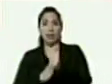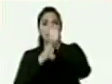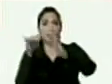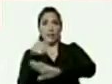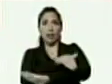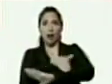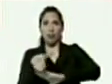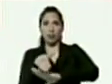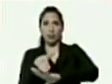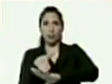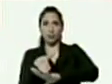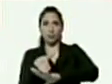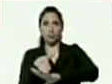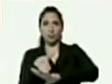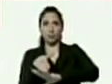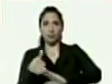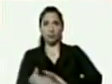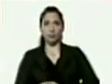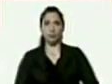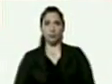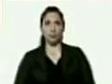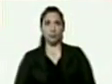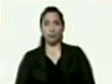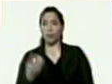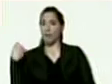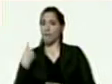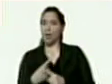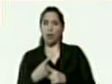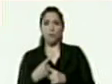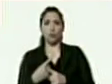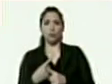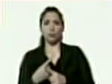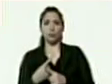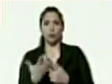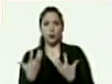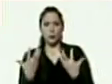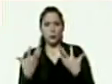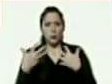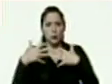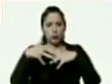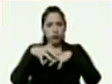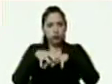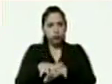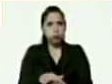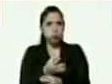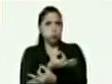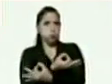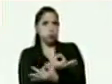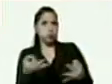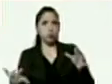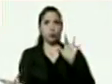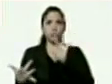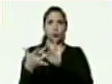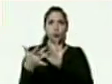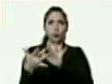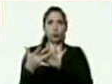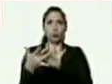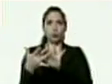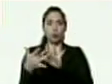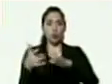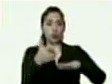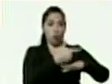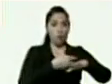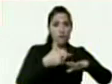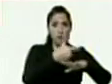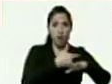y lideresa tenemos que ser la combinación perfecta gobierno